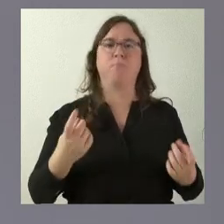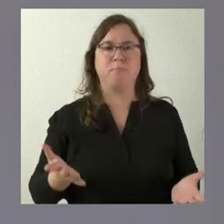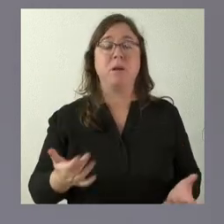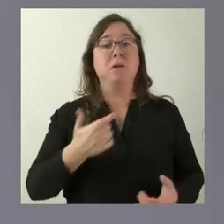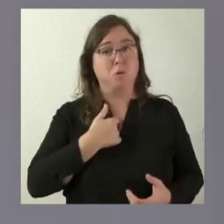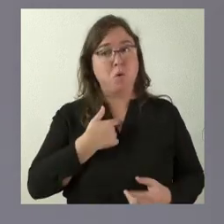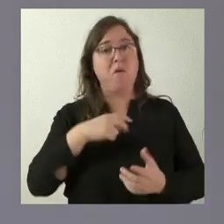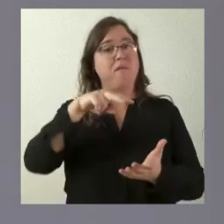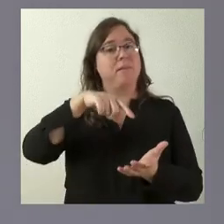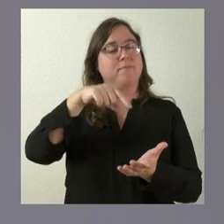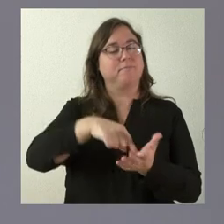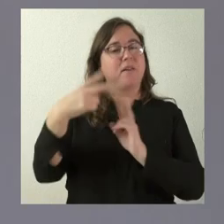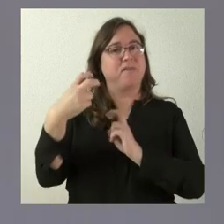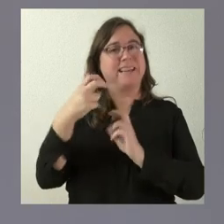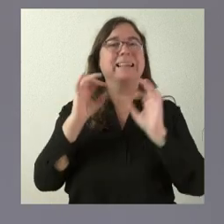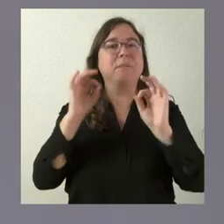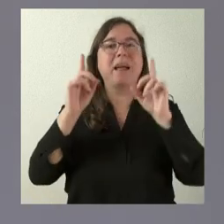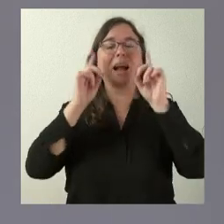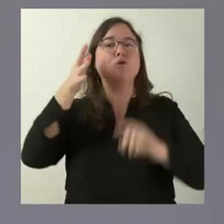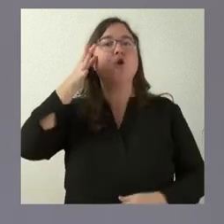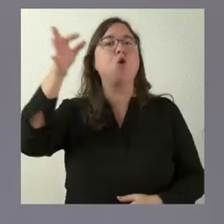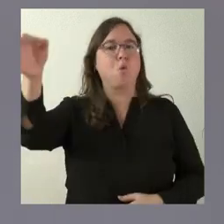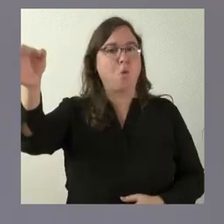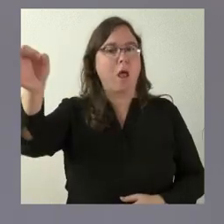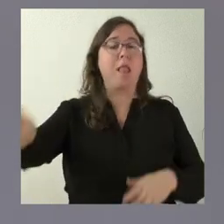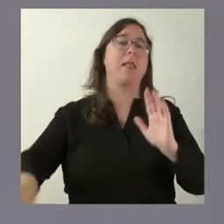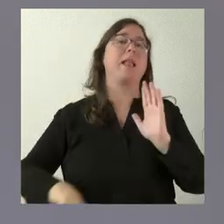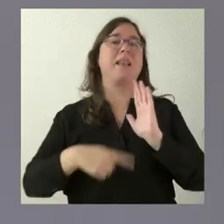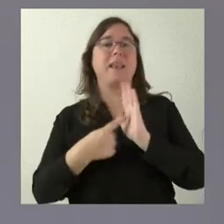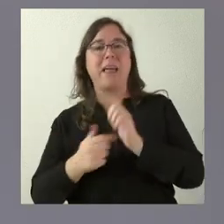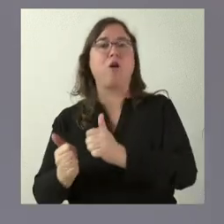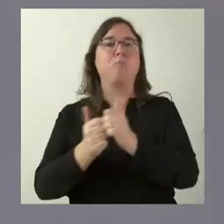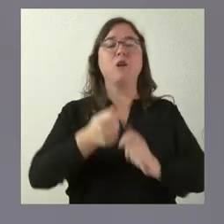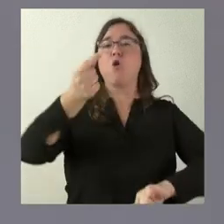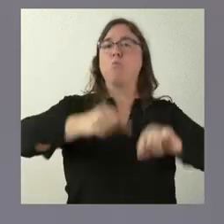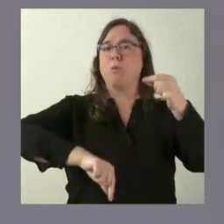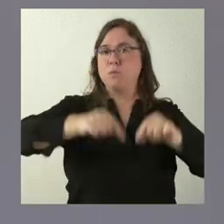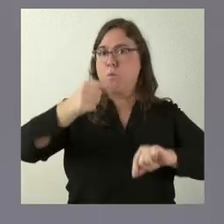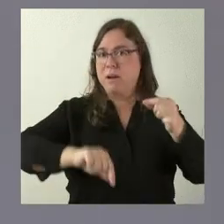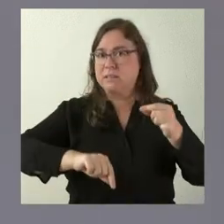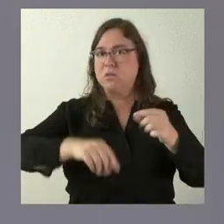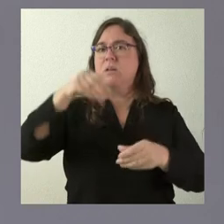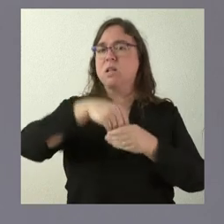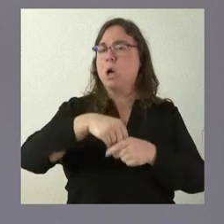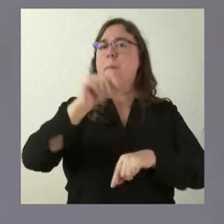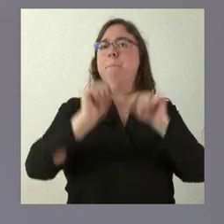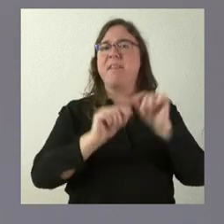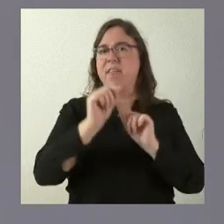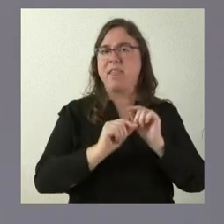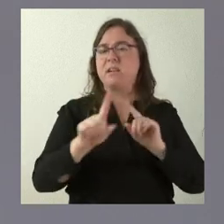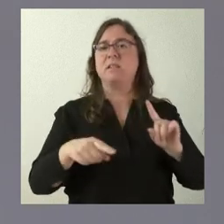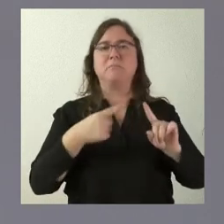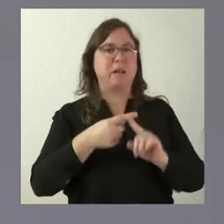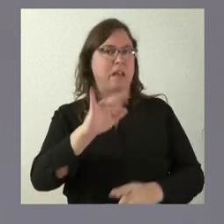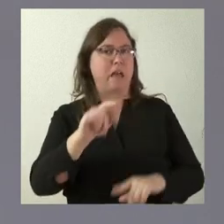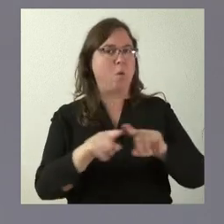fiscalidad especial para el mundo rural, como usted sabe. En la ley de acompañamiento del presupuesto incorporamos medidas en ese sentido. También tenemos